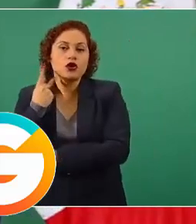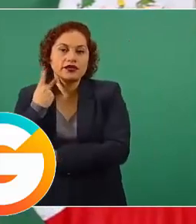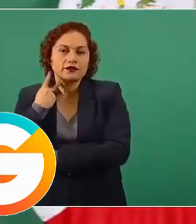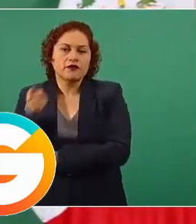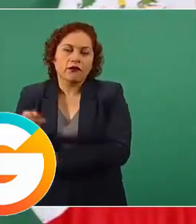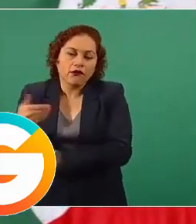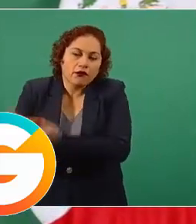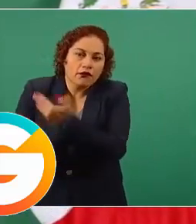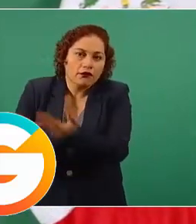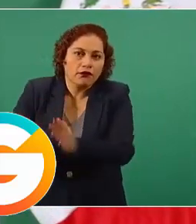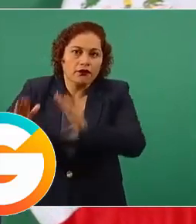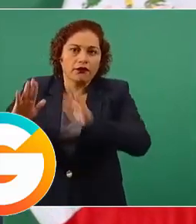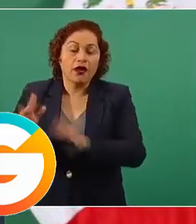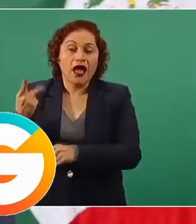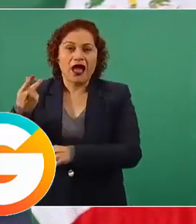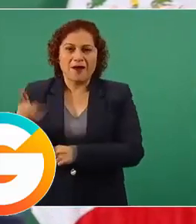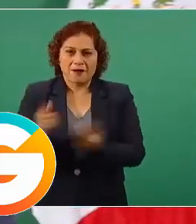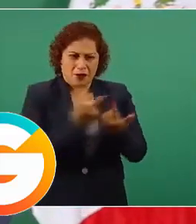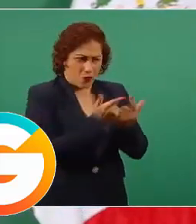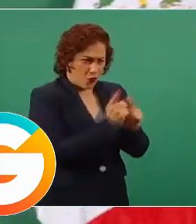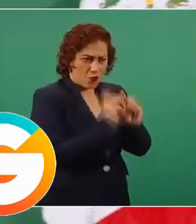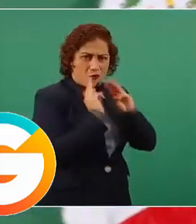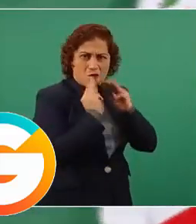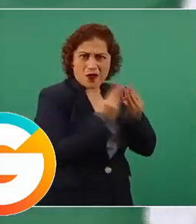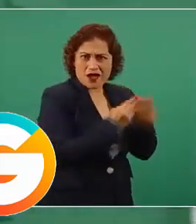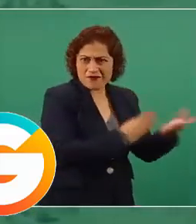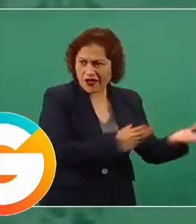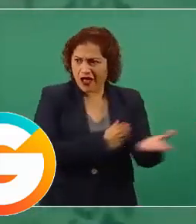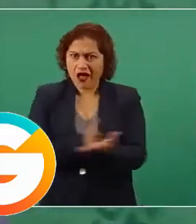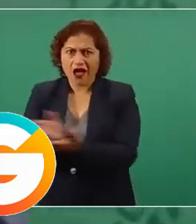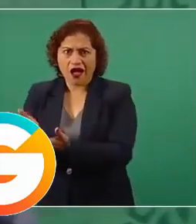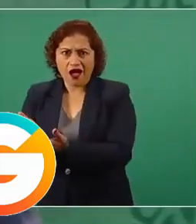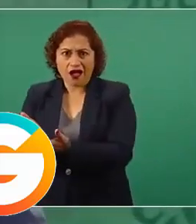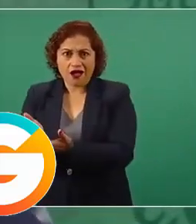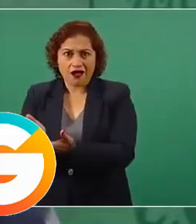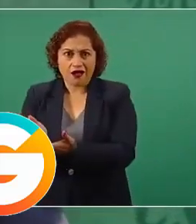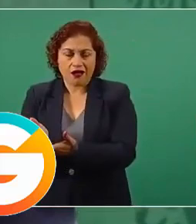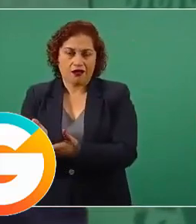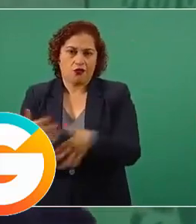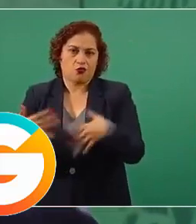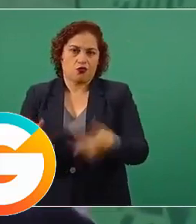Partido del Crimen Organizado es, va a ser este.